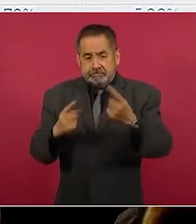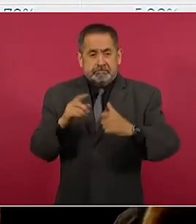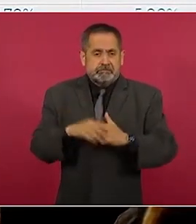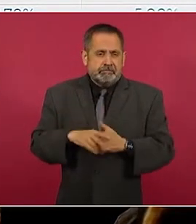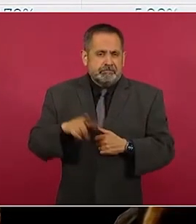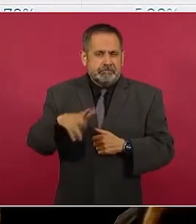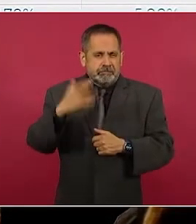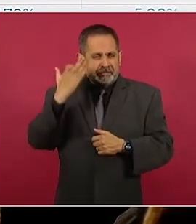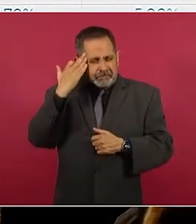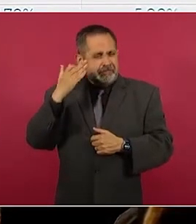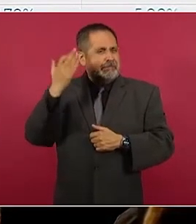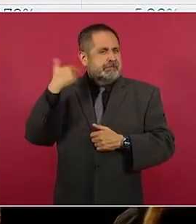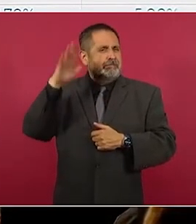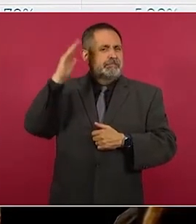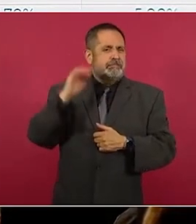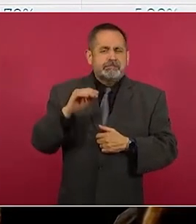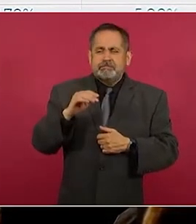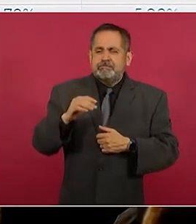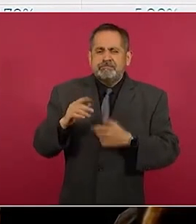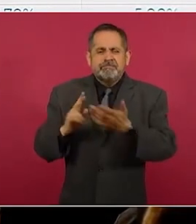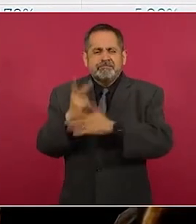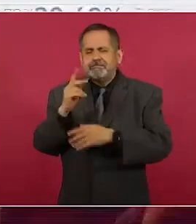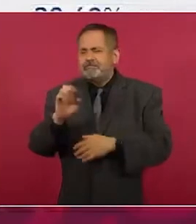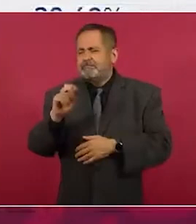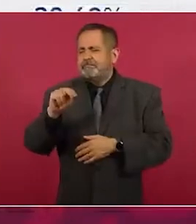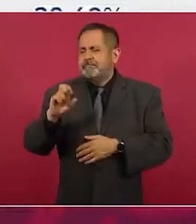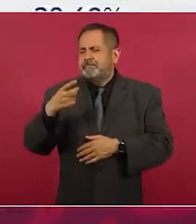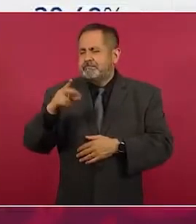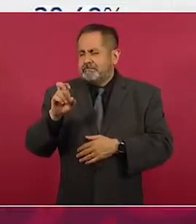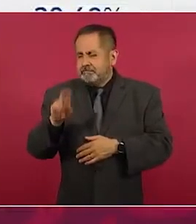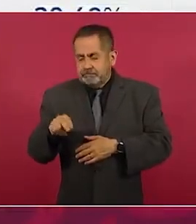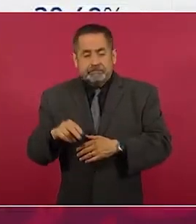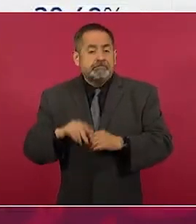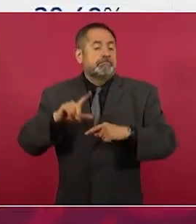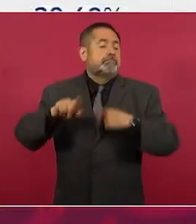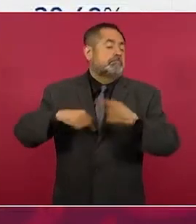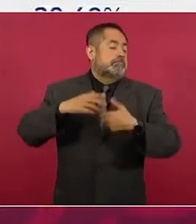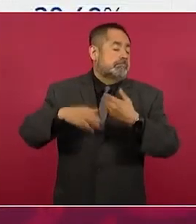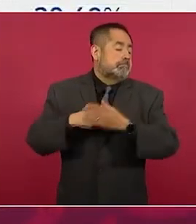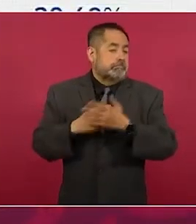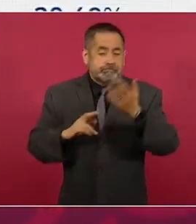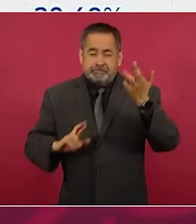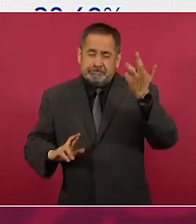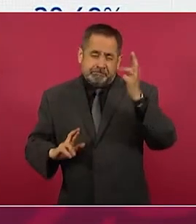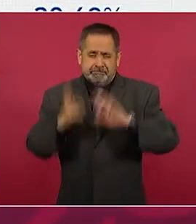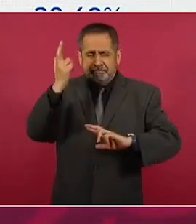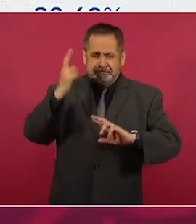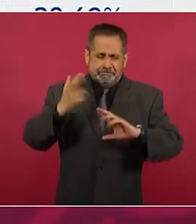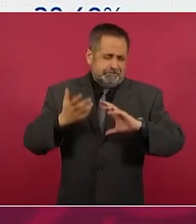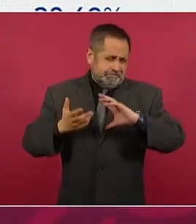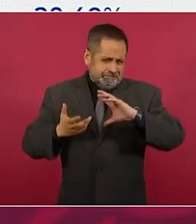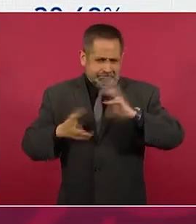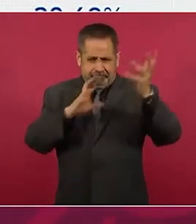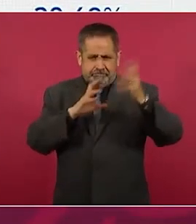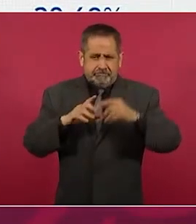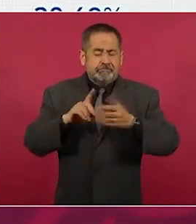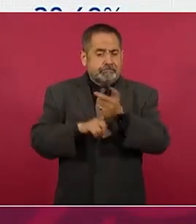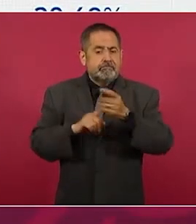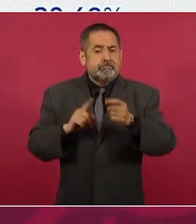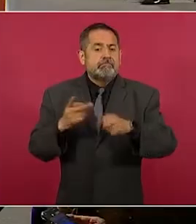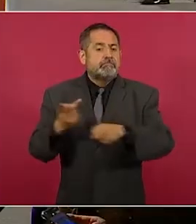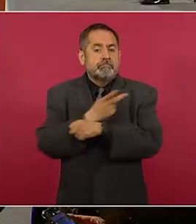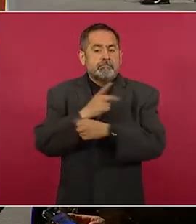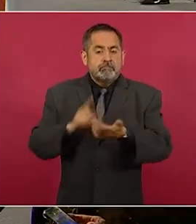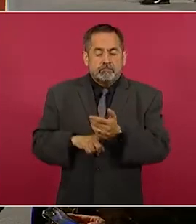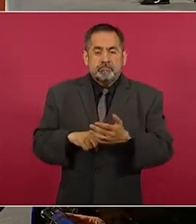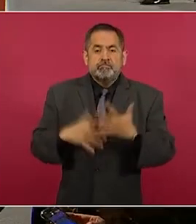fiebre del Enequén. con la revolución, pues se